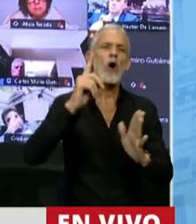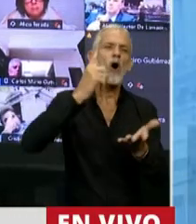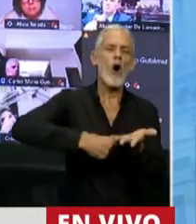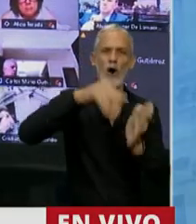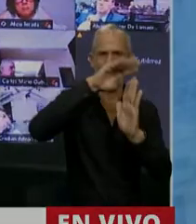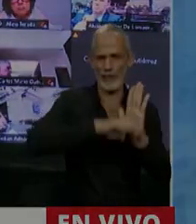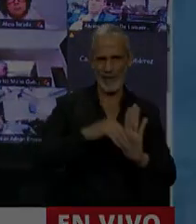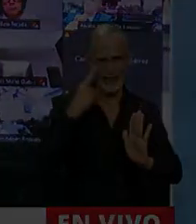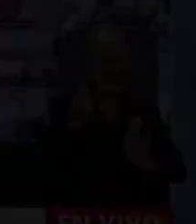día. Gracias, diputada.